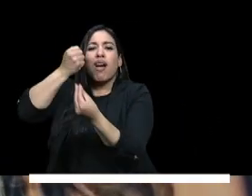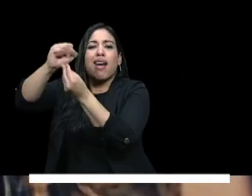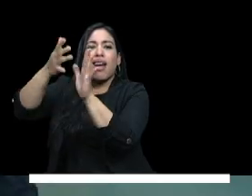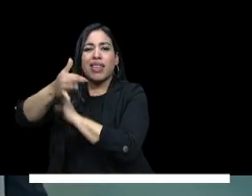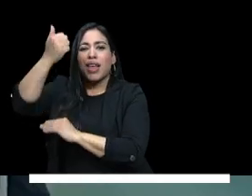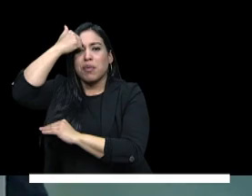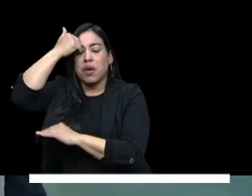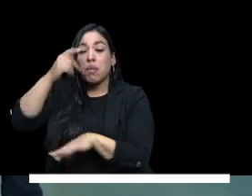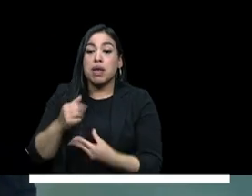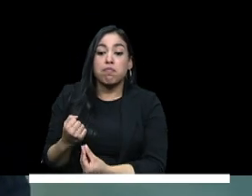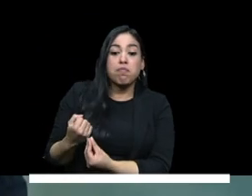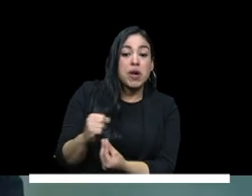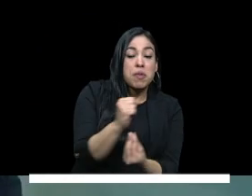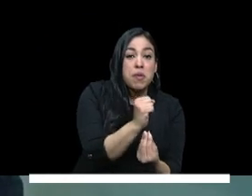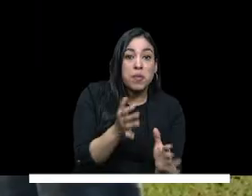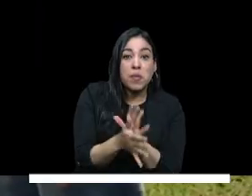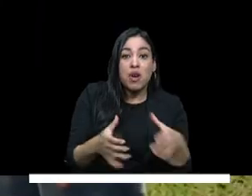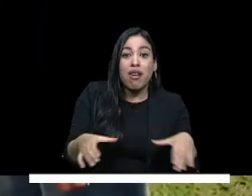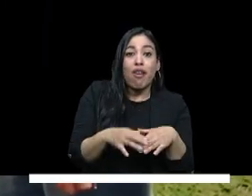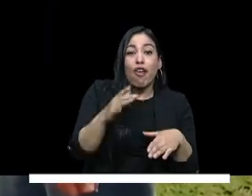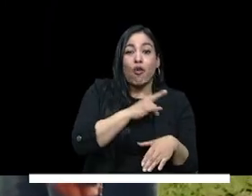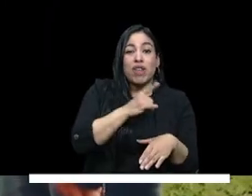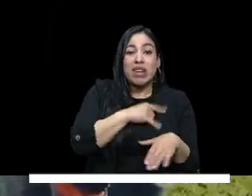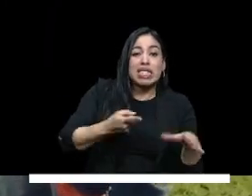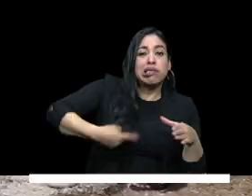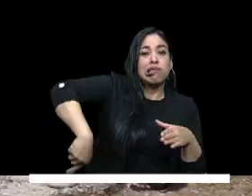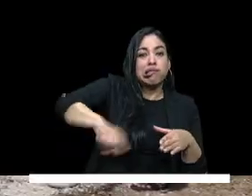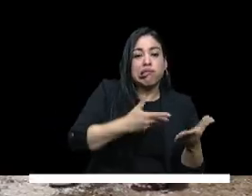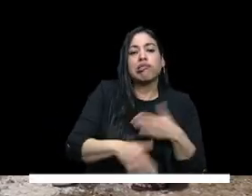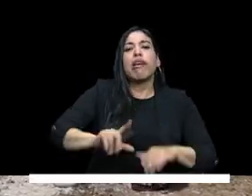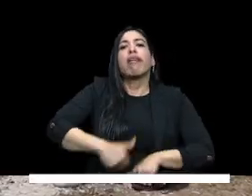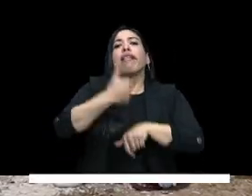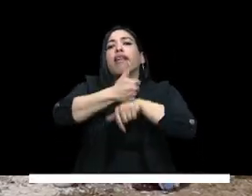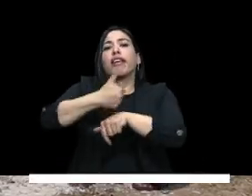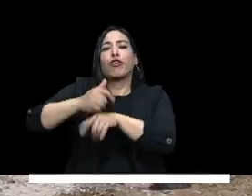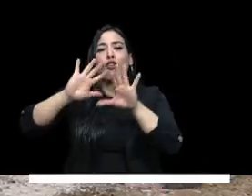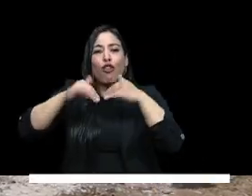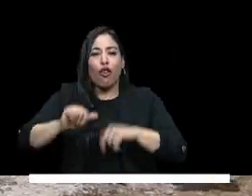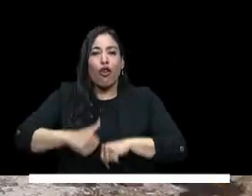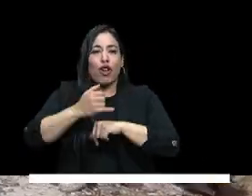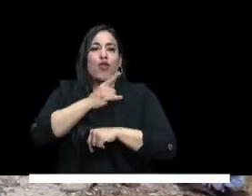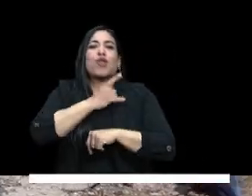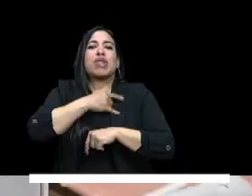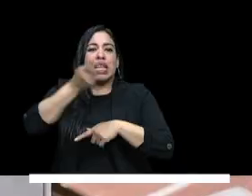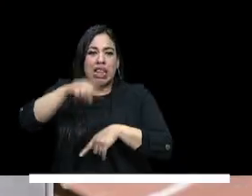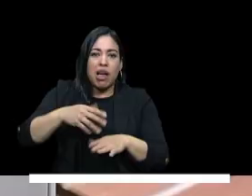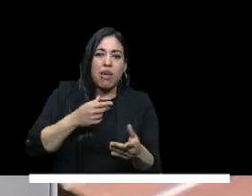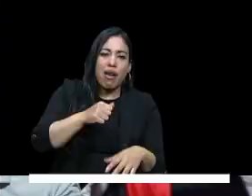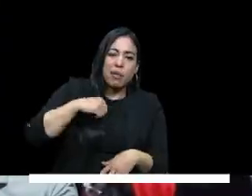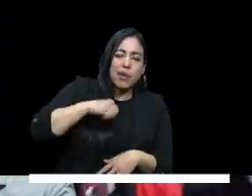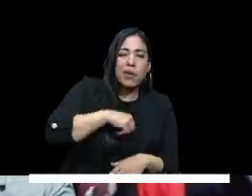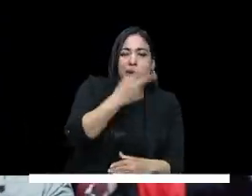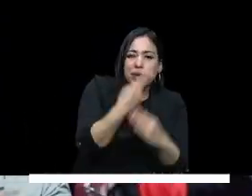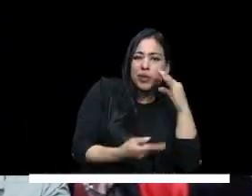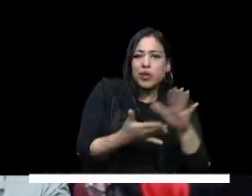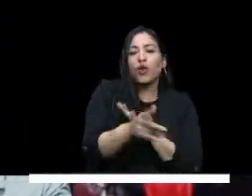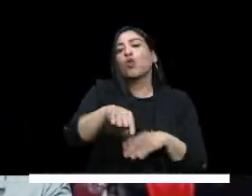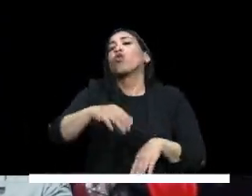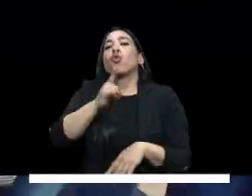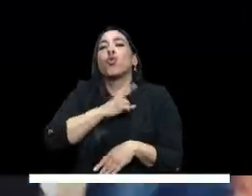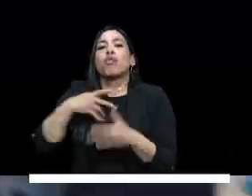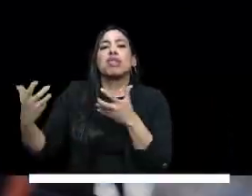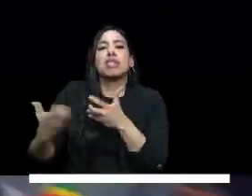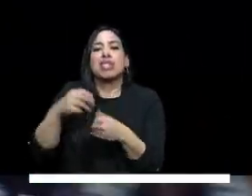agremiaciones del sistema mixto de educación superior rectores de las instituciones de educación superior públicas y privadas el sistema